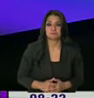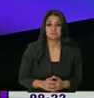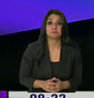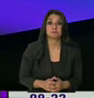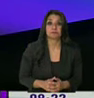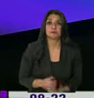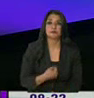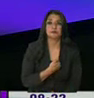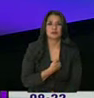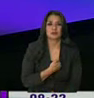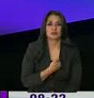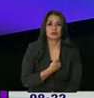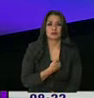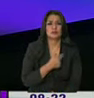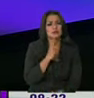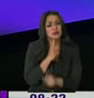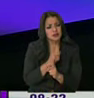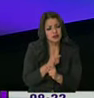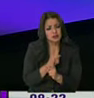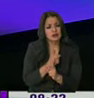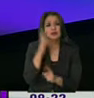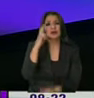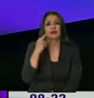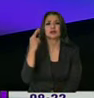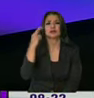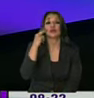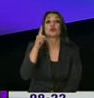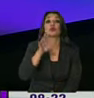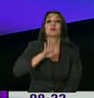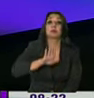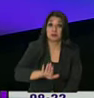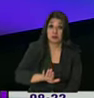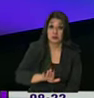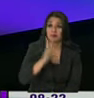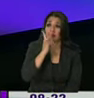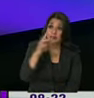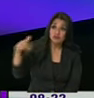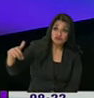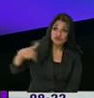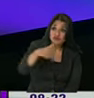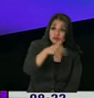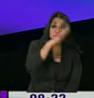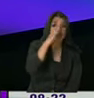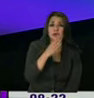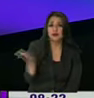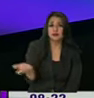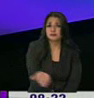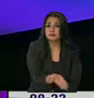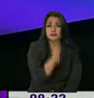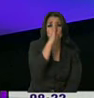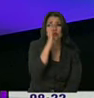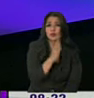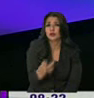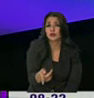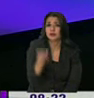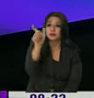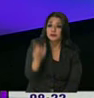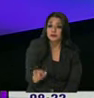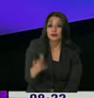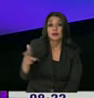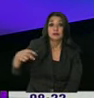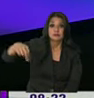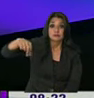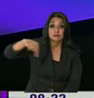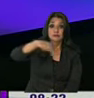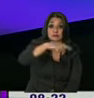porque nosotros seamos reales. ¿Cuándo usted para cuando ve un peatón? Ni nada, ni paso. Pobrecito el peatón, el